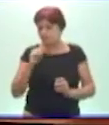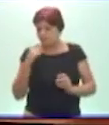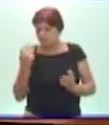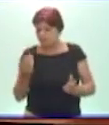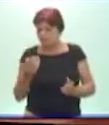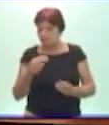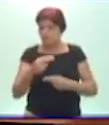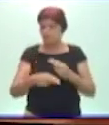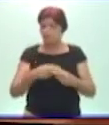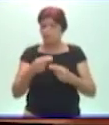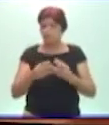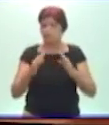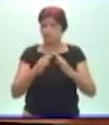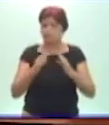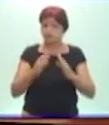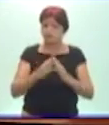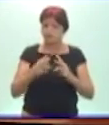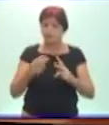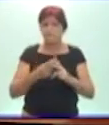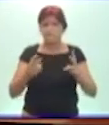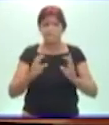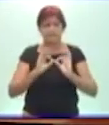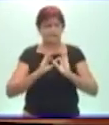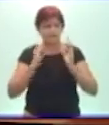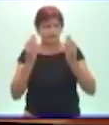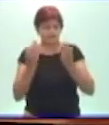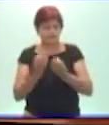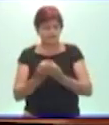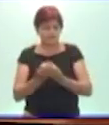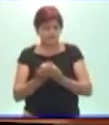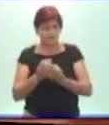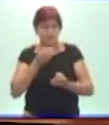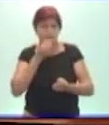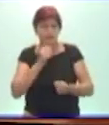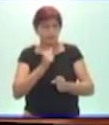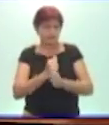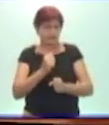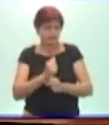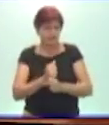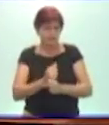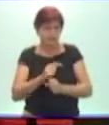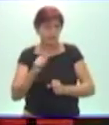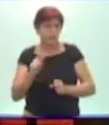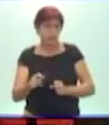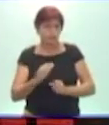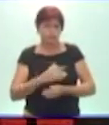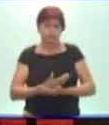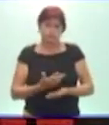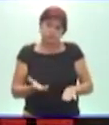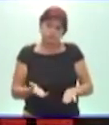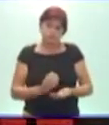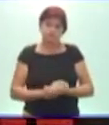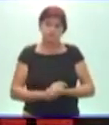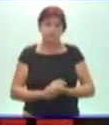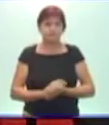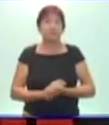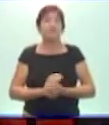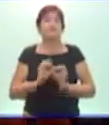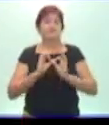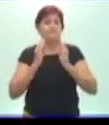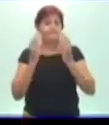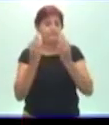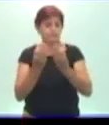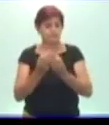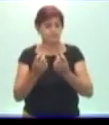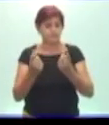para que la familia esté en mejores condiciones para asumir esta etapa? Bueno, familia, es necesario que